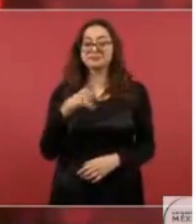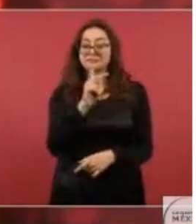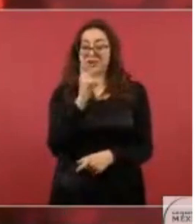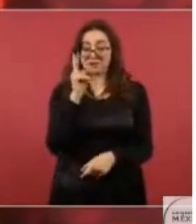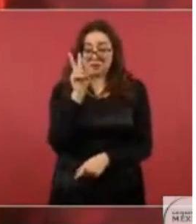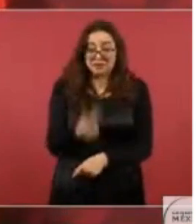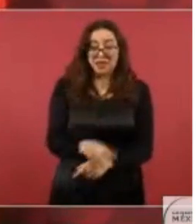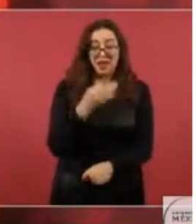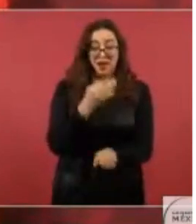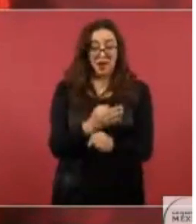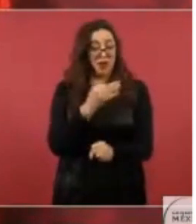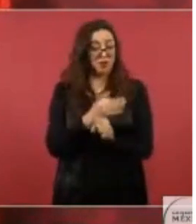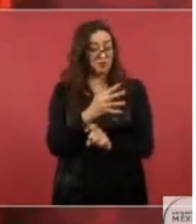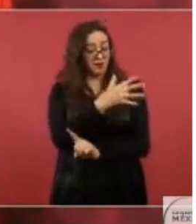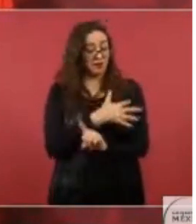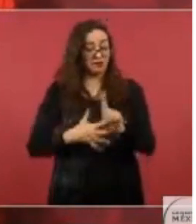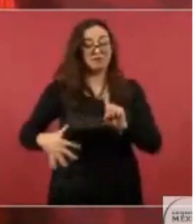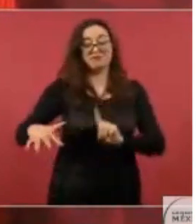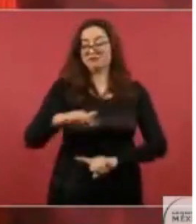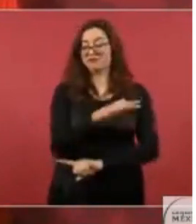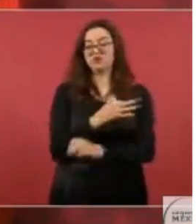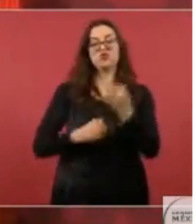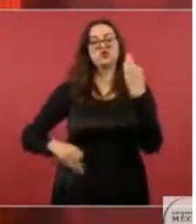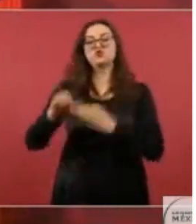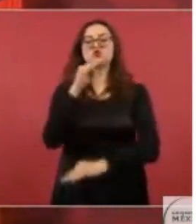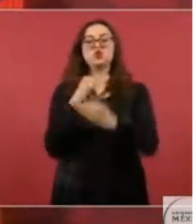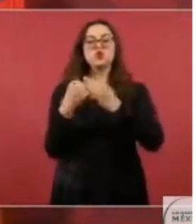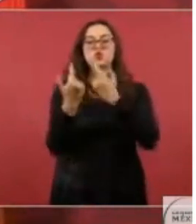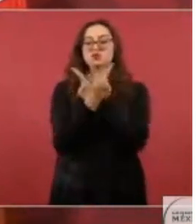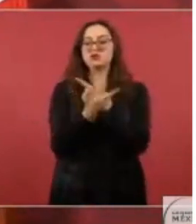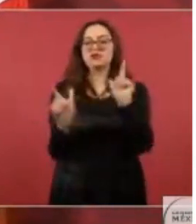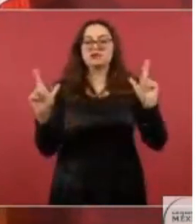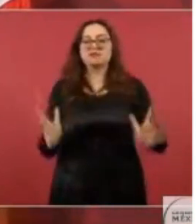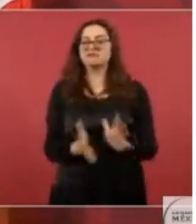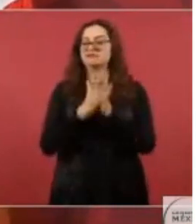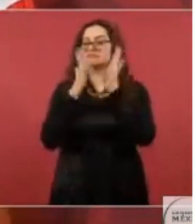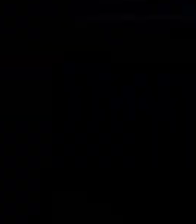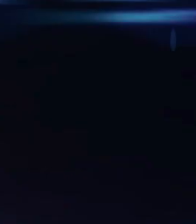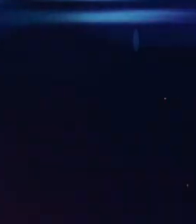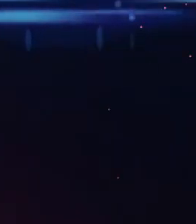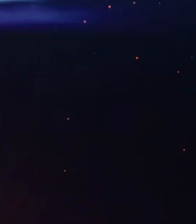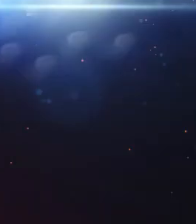de libertades y de democracia en México como ahora.